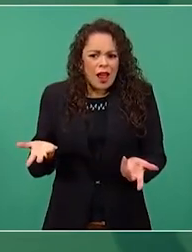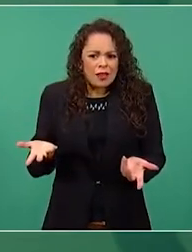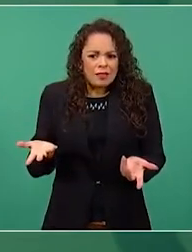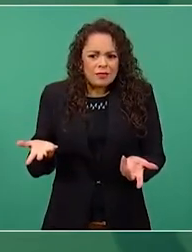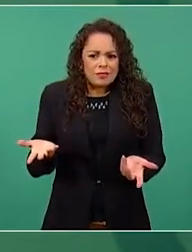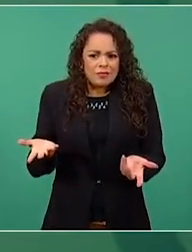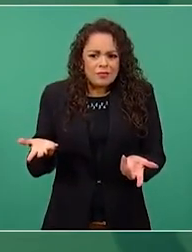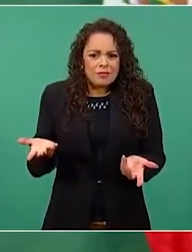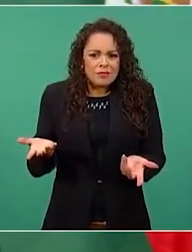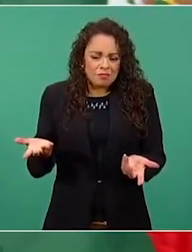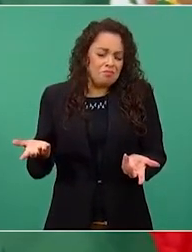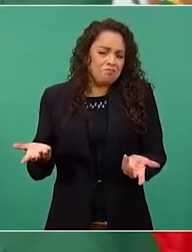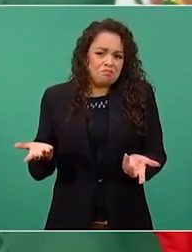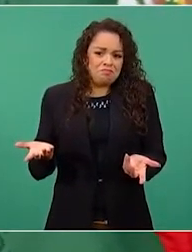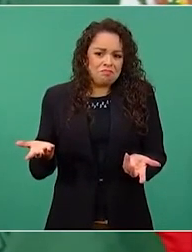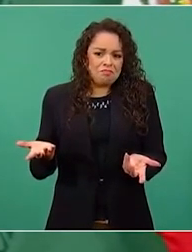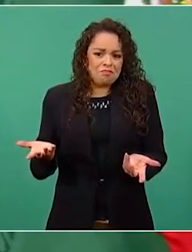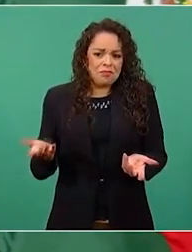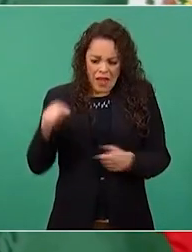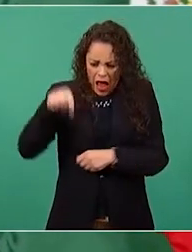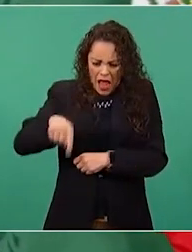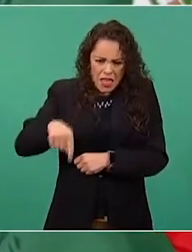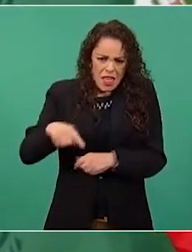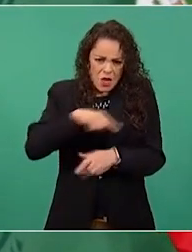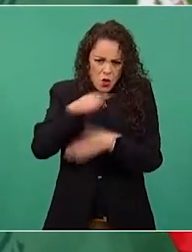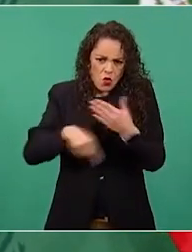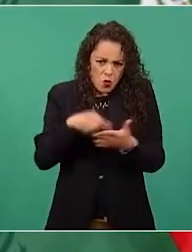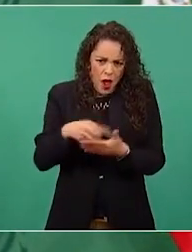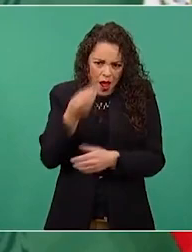dijimos vamos a desayunar aquí.